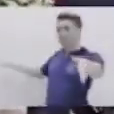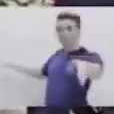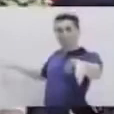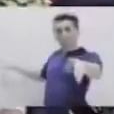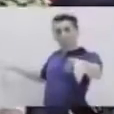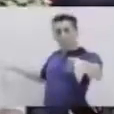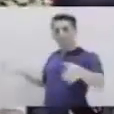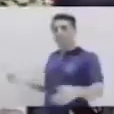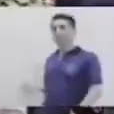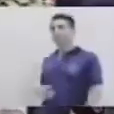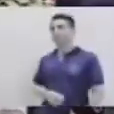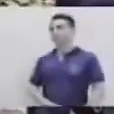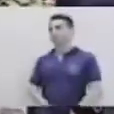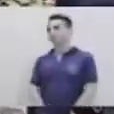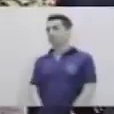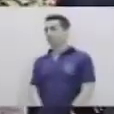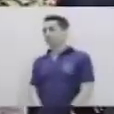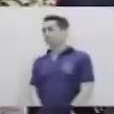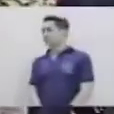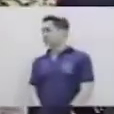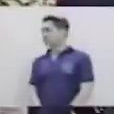continuar, ¿sí? Y vamos a hacerlo.